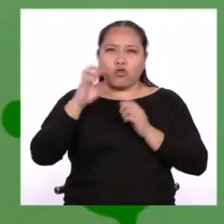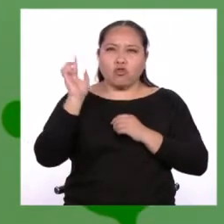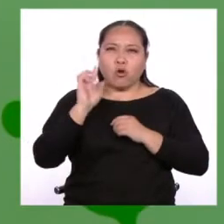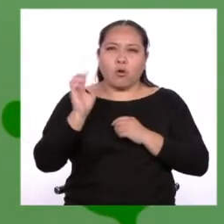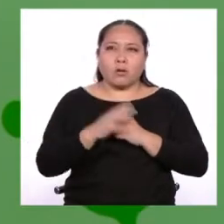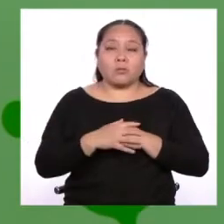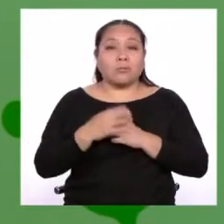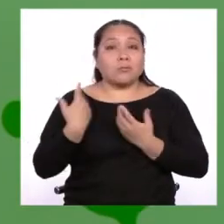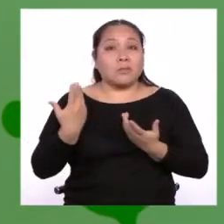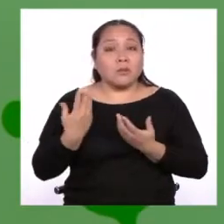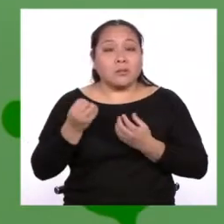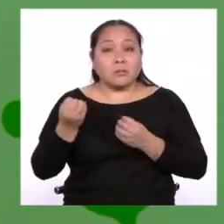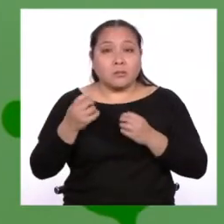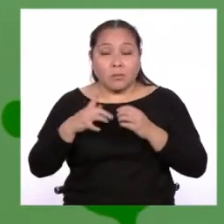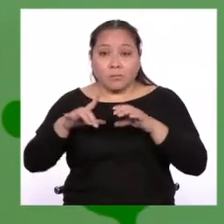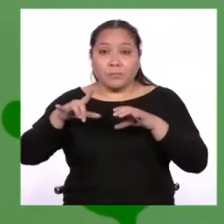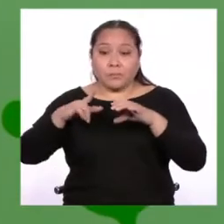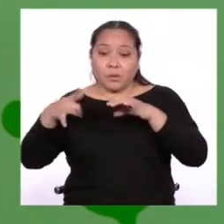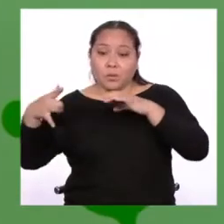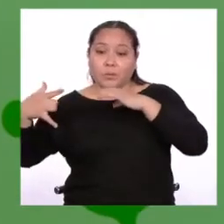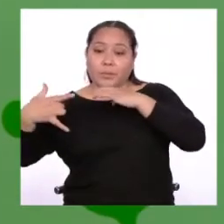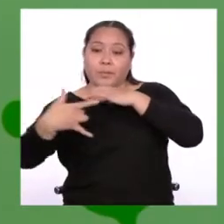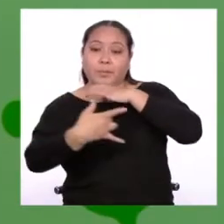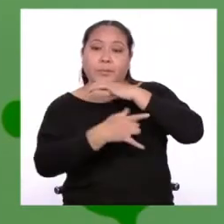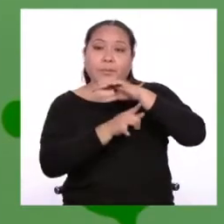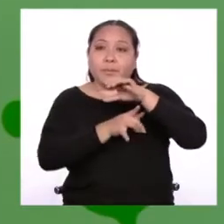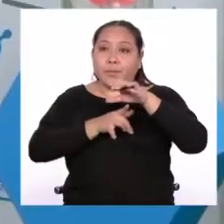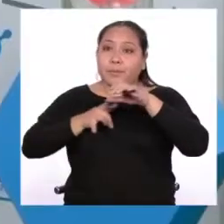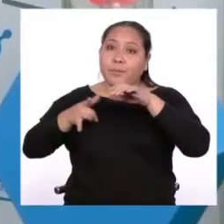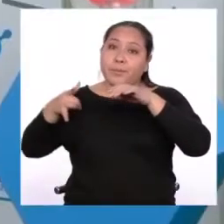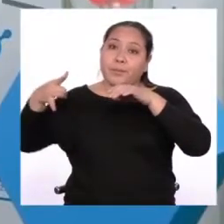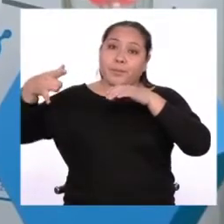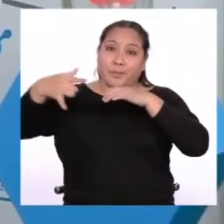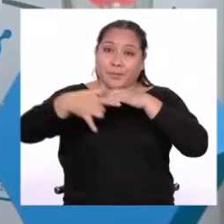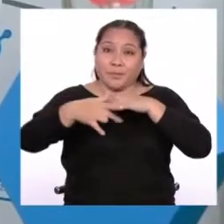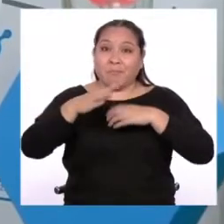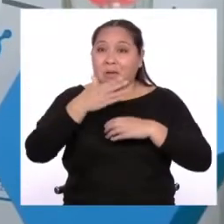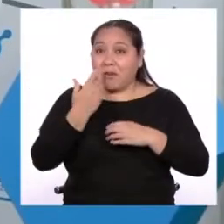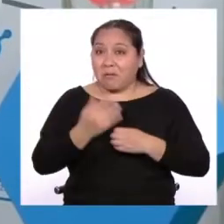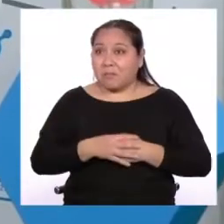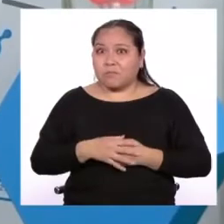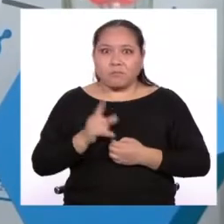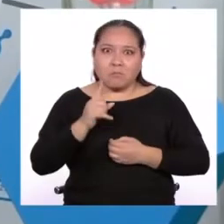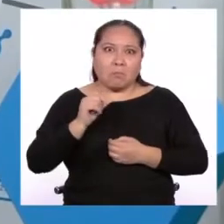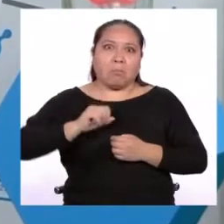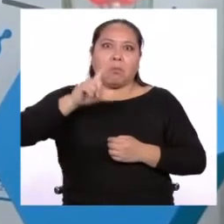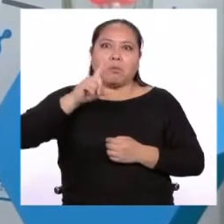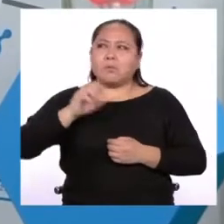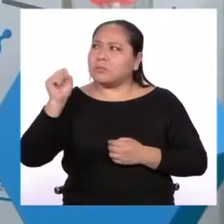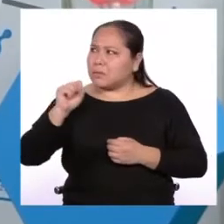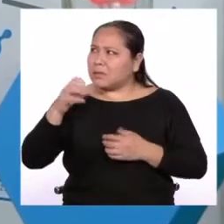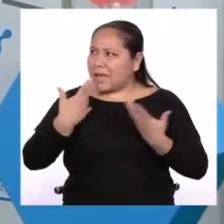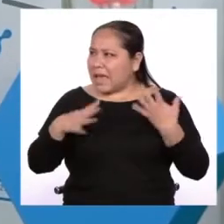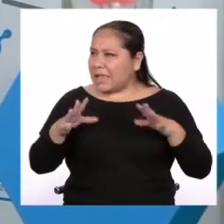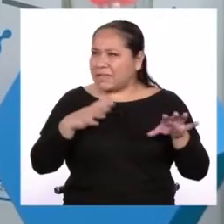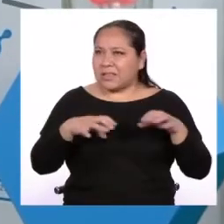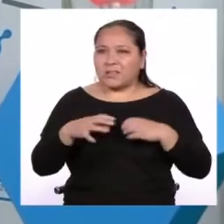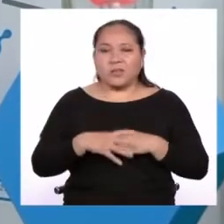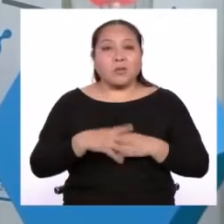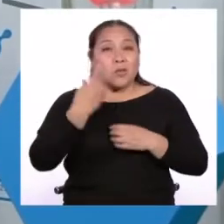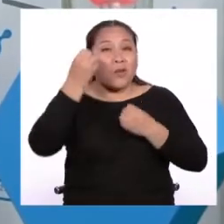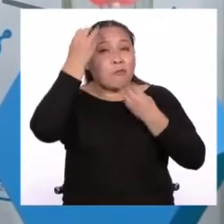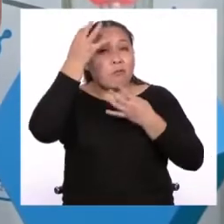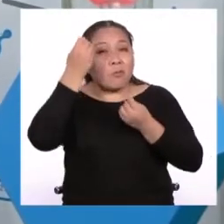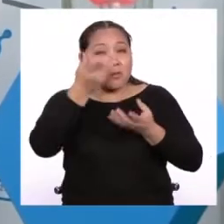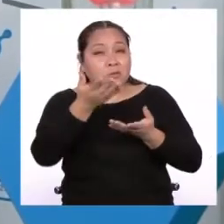le damos la vuelta al mundo en avión. Eso no debe costar millones de dólares. Sí, e incluso es una opción que ya se ha hecho. Delta, ¿nos podrías dar un poco